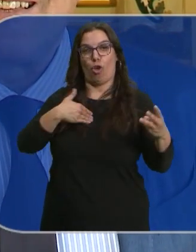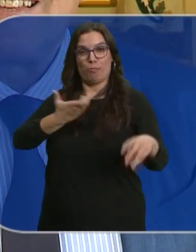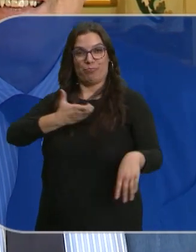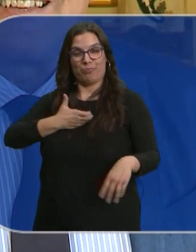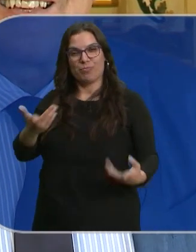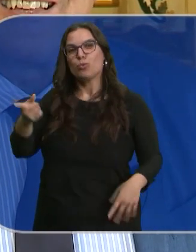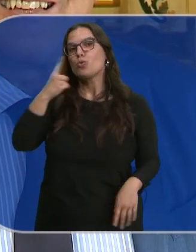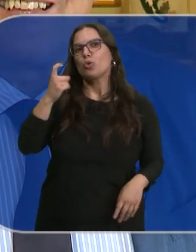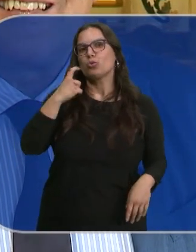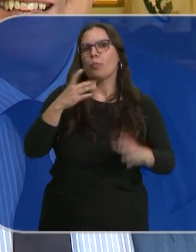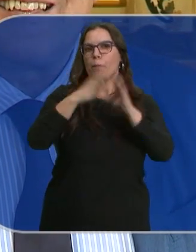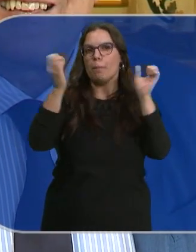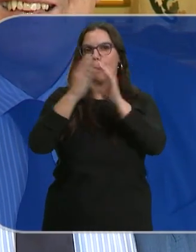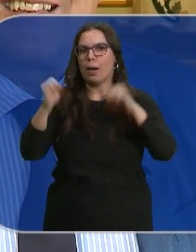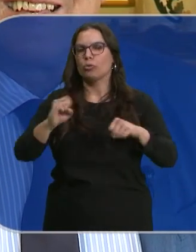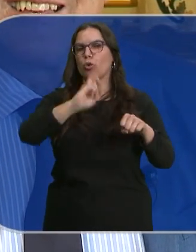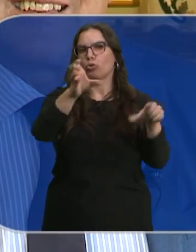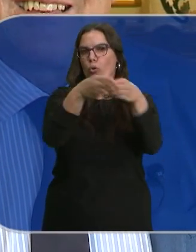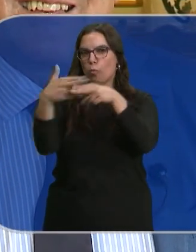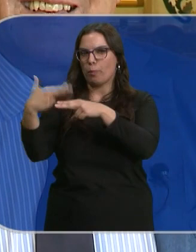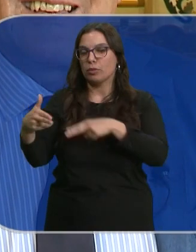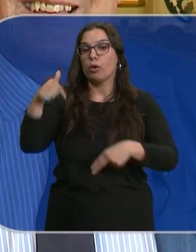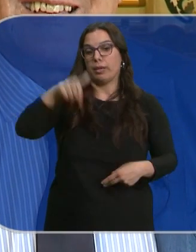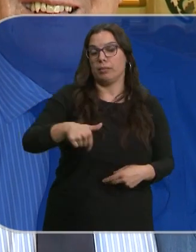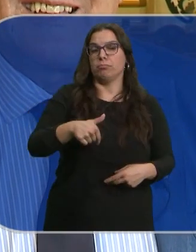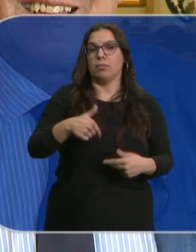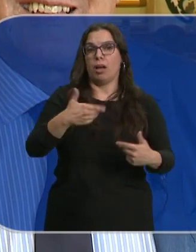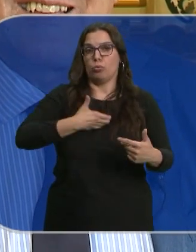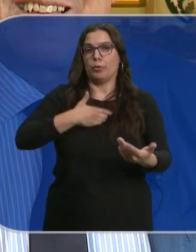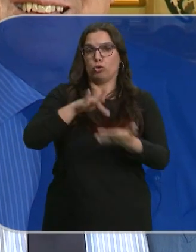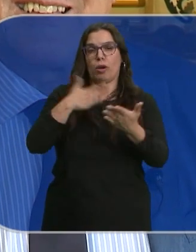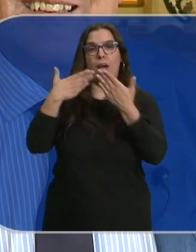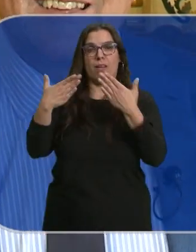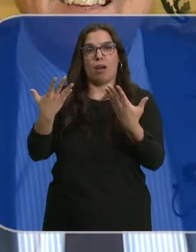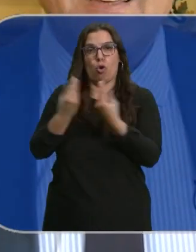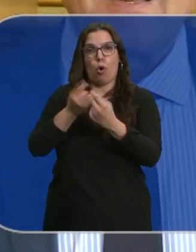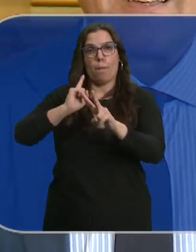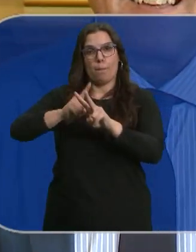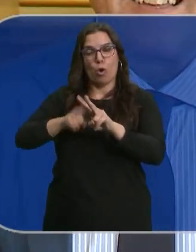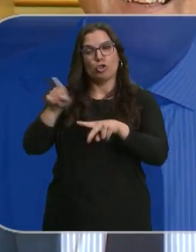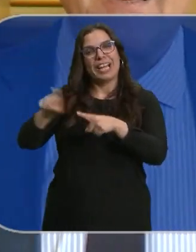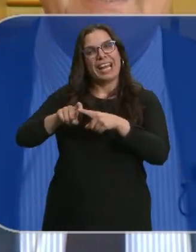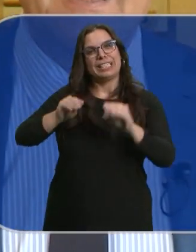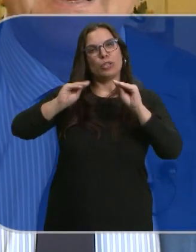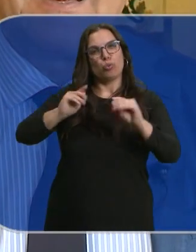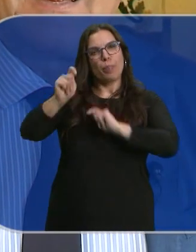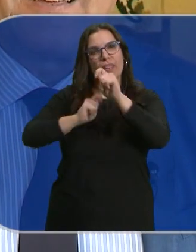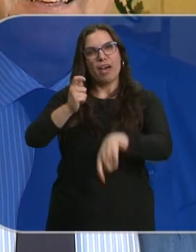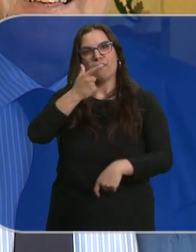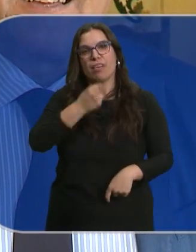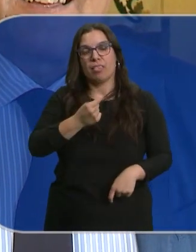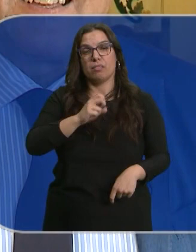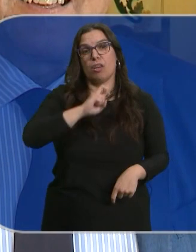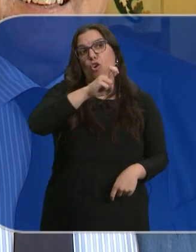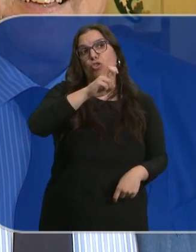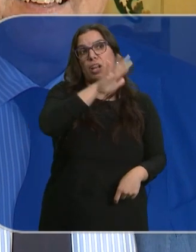Está muy acostumbrado a los pactos con otros partidos y en el ayuntamiento le ha tocado dialogar con Vox. ¿Su talante ha hecho más fácil esta negociación, que no ha salido también,